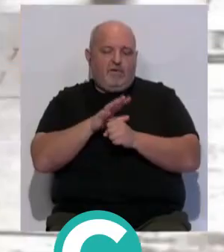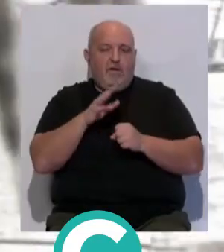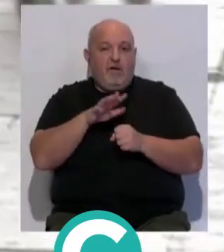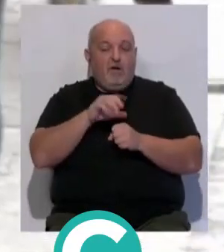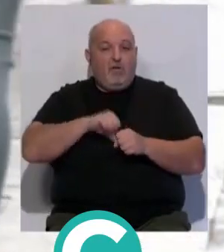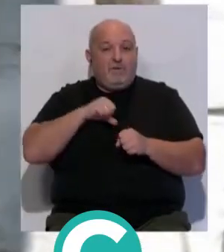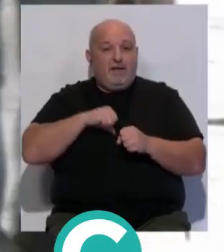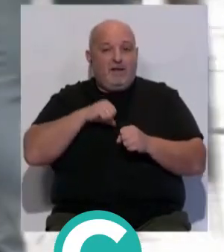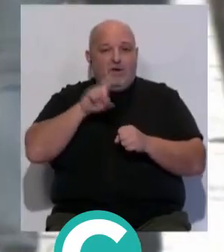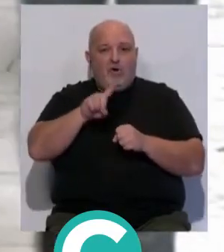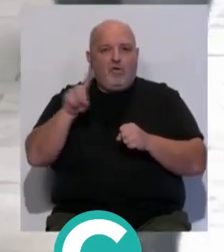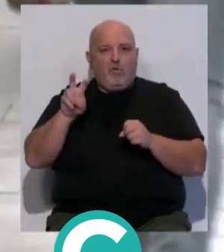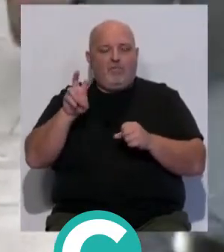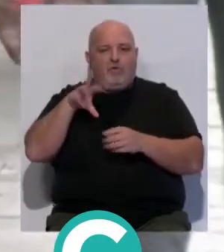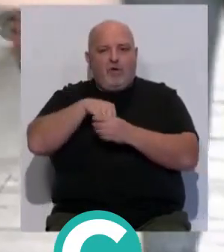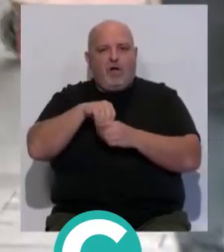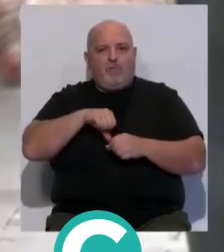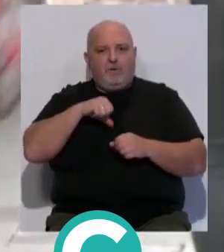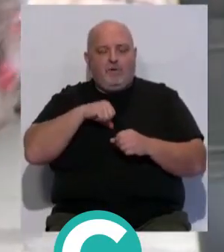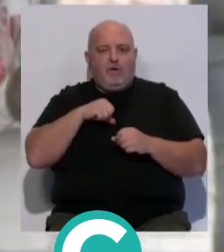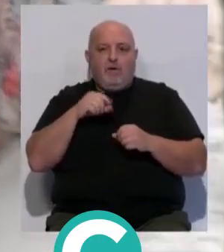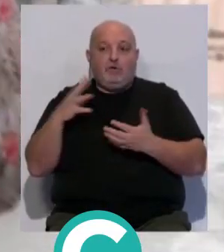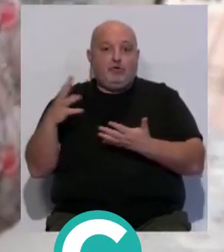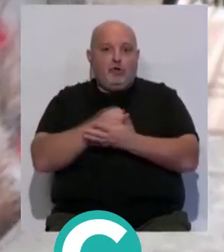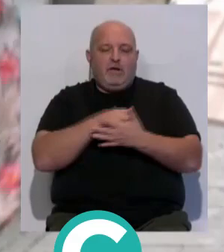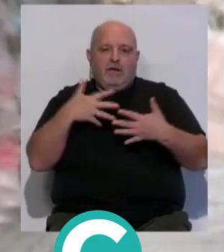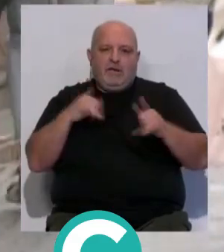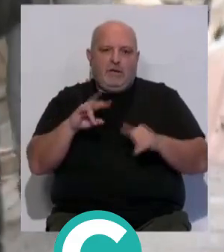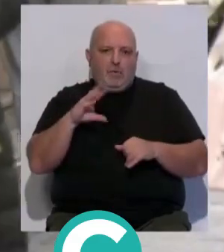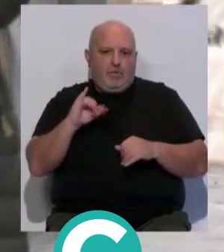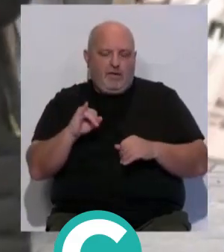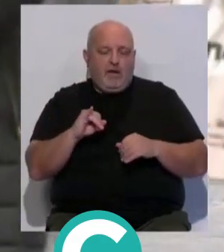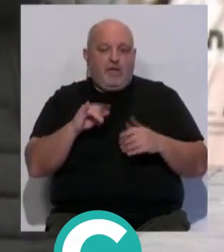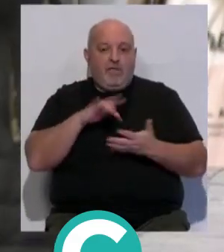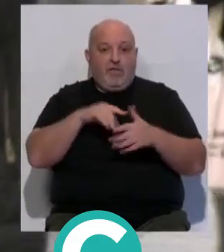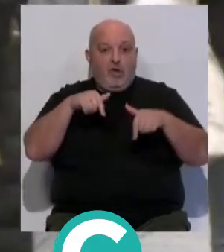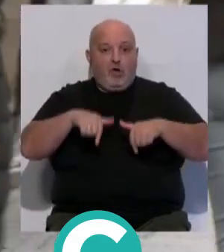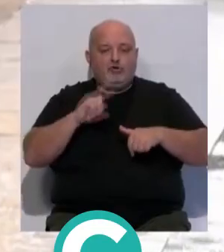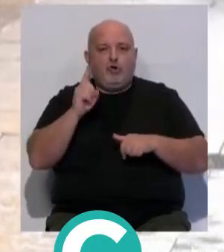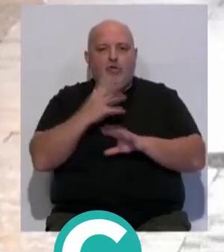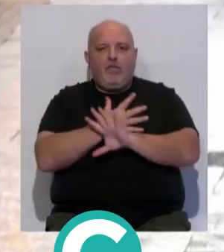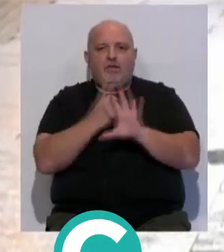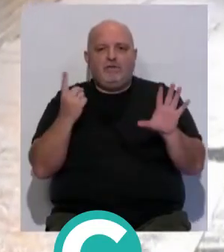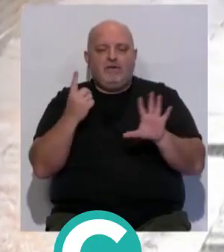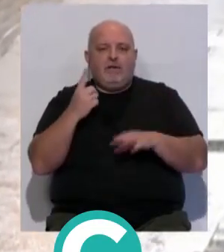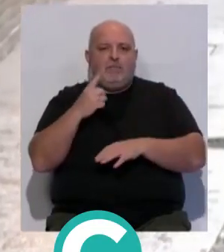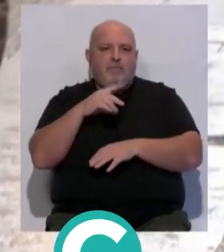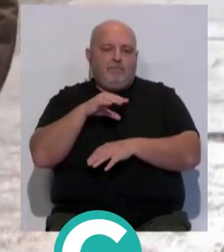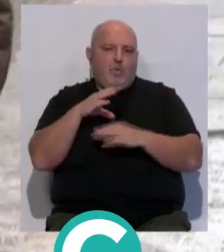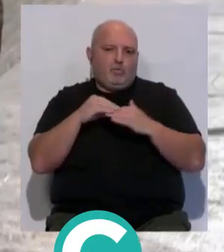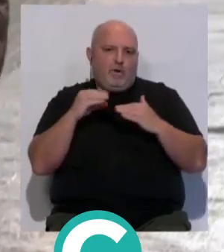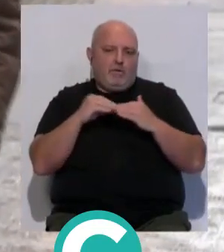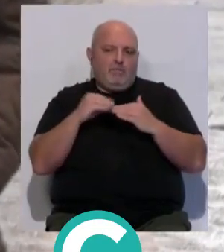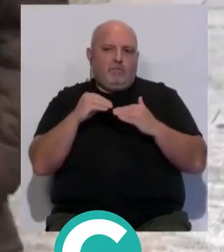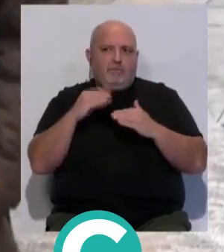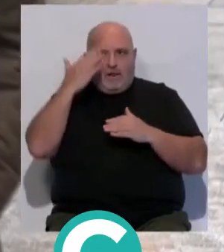la provincia suma 11 nuevos ingresos, ninguno de ellos en UCI. A día de hoy son 16 los pacientes que se